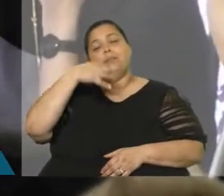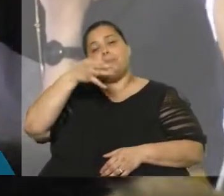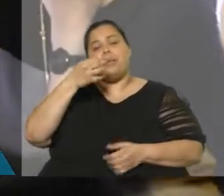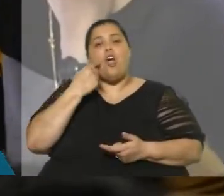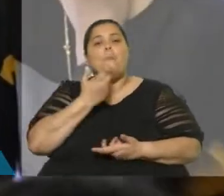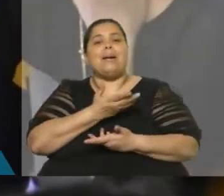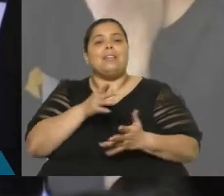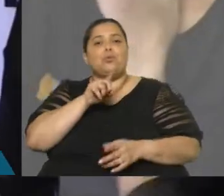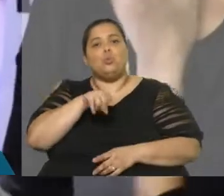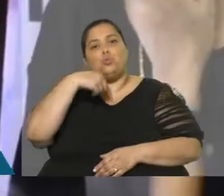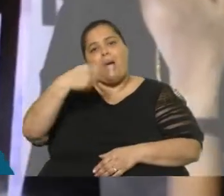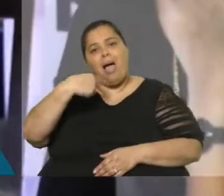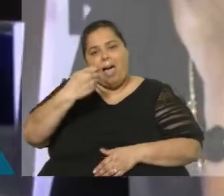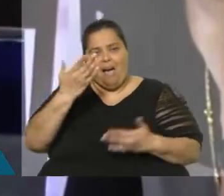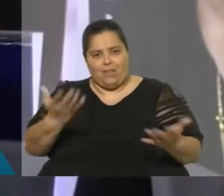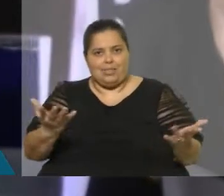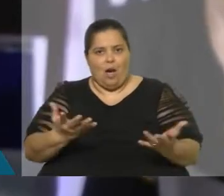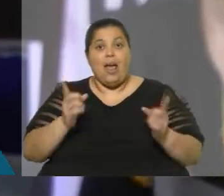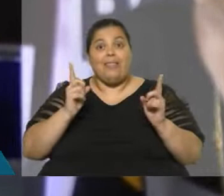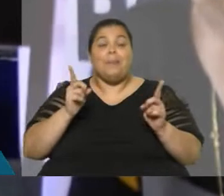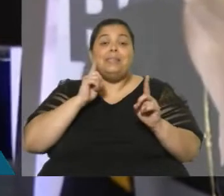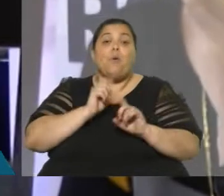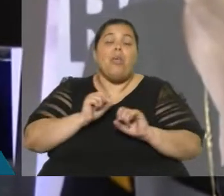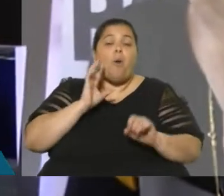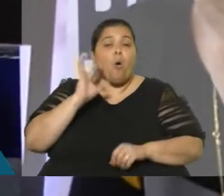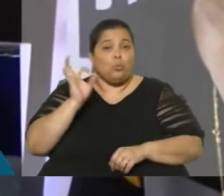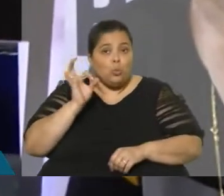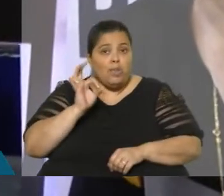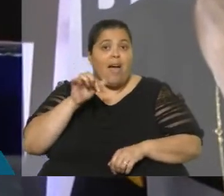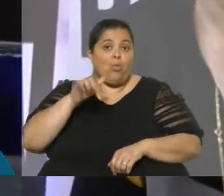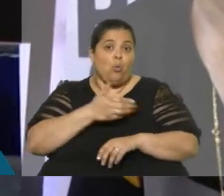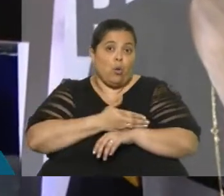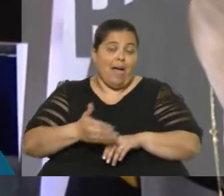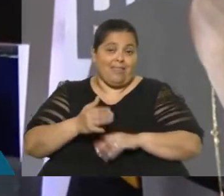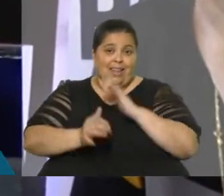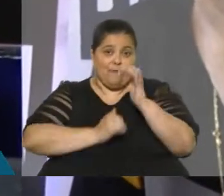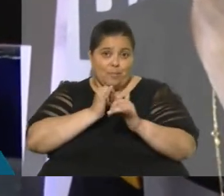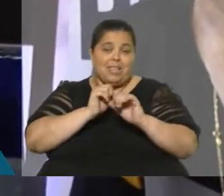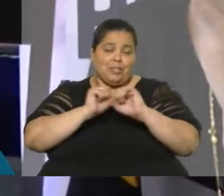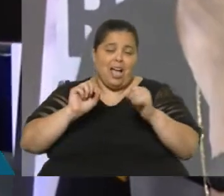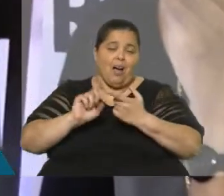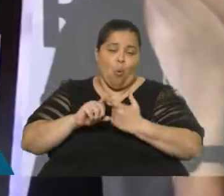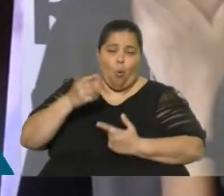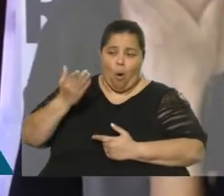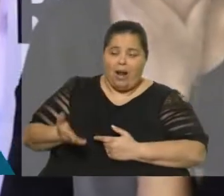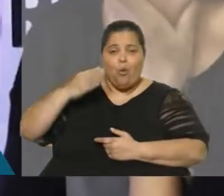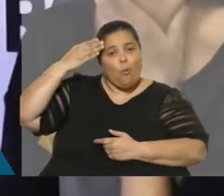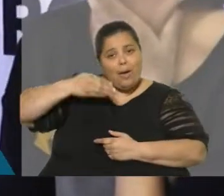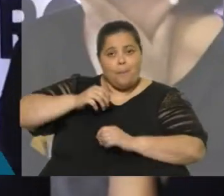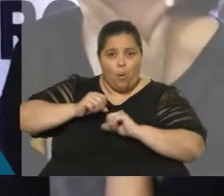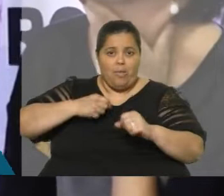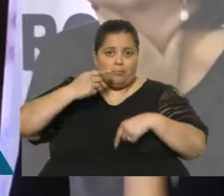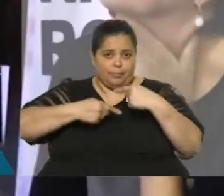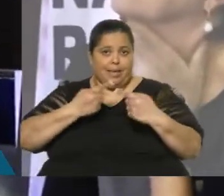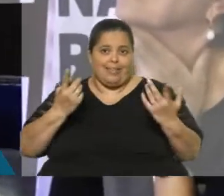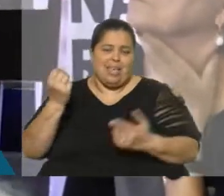las palabras que está expresando. Si tenemos oportunidad en el tiempo de nuestro informativo, ya tenemos partida una nota con Beatriz Argimon con respecto a la trascendencia